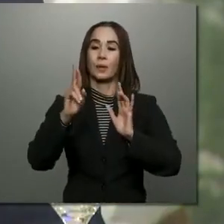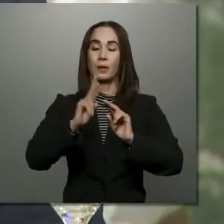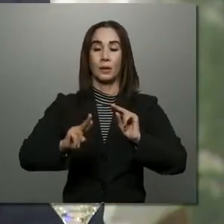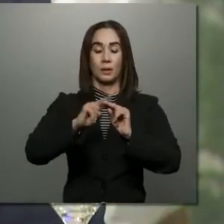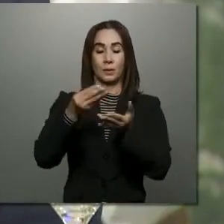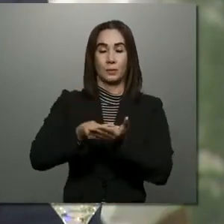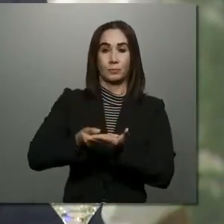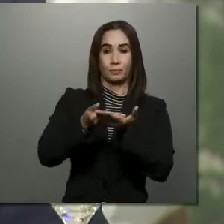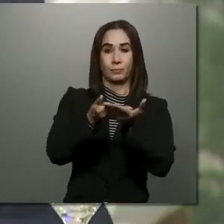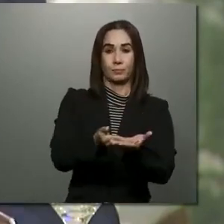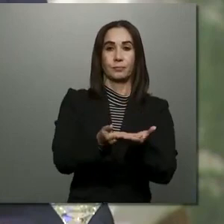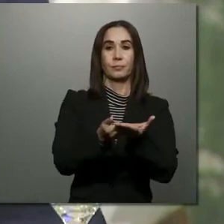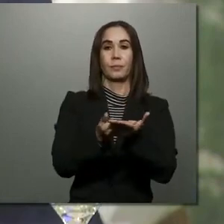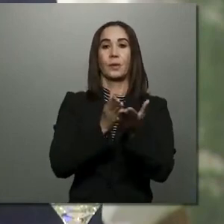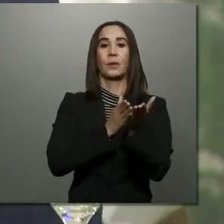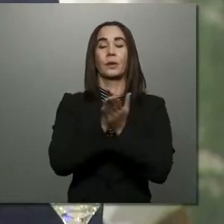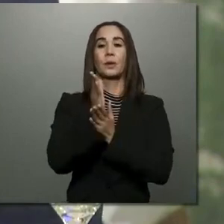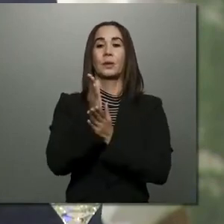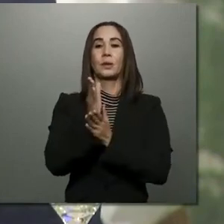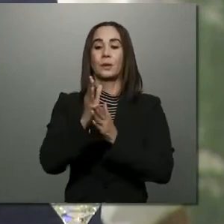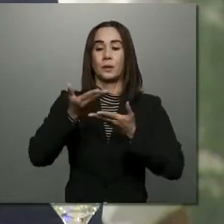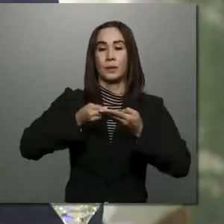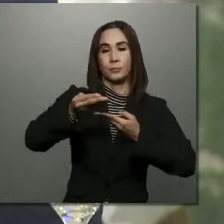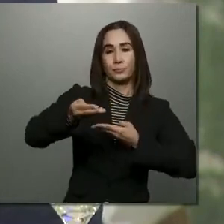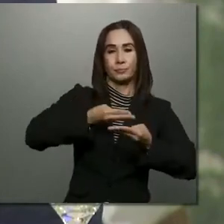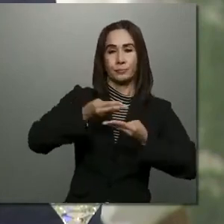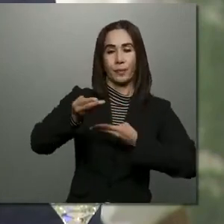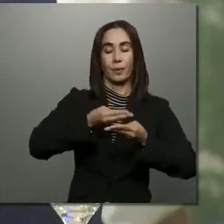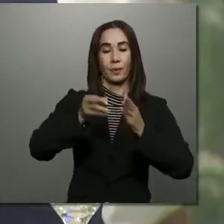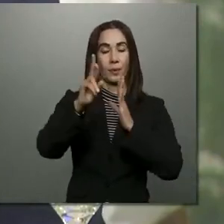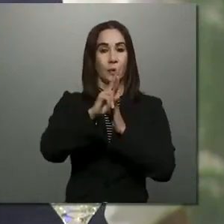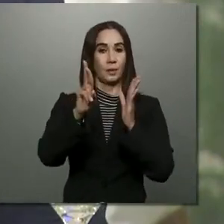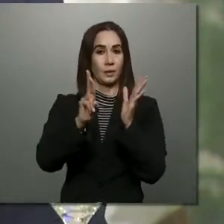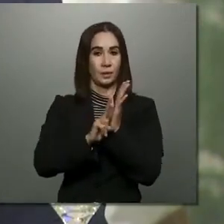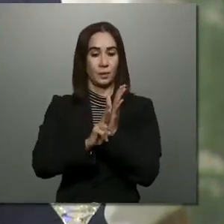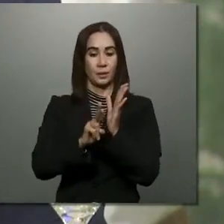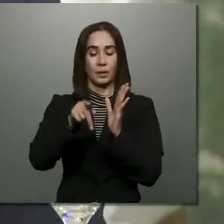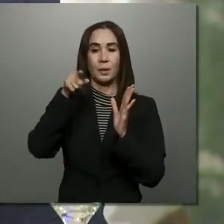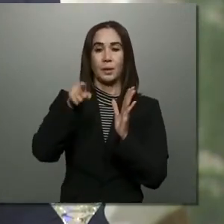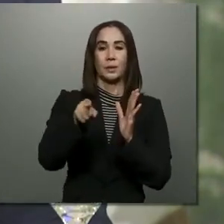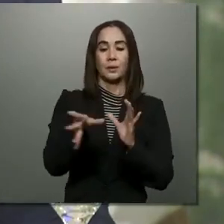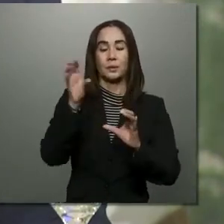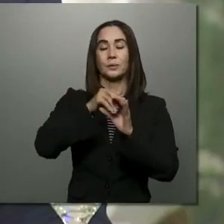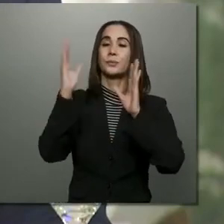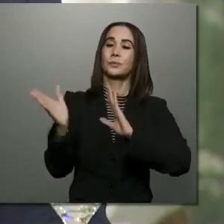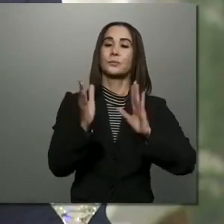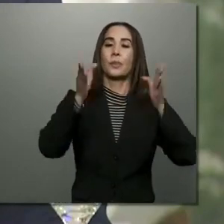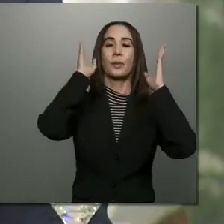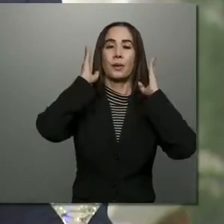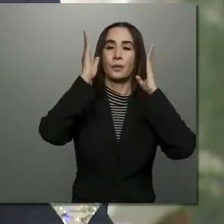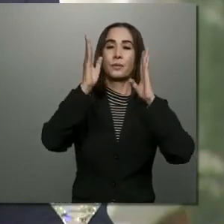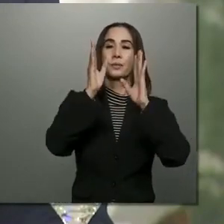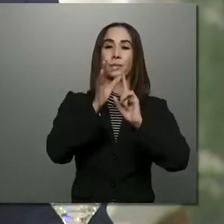propuestas a través de la dinámica reglamentaria es parte del proceso hacia un enfoque